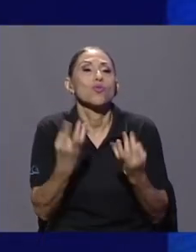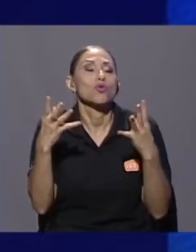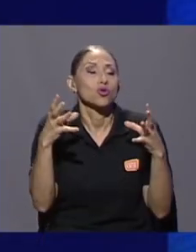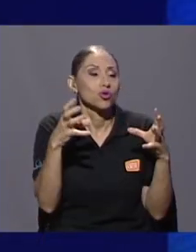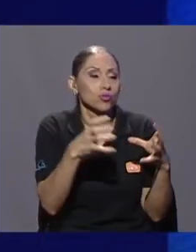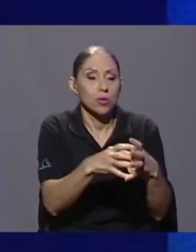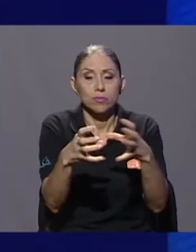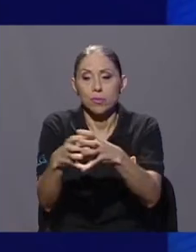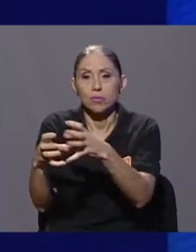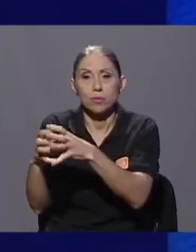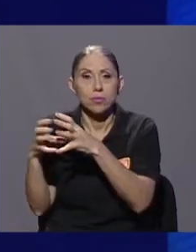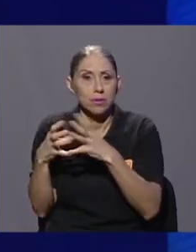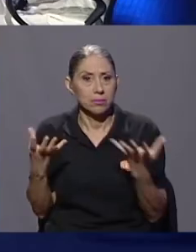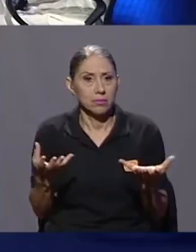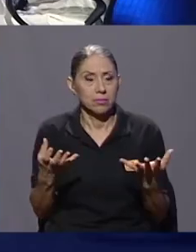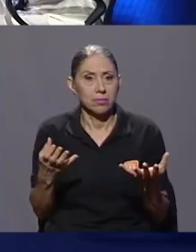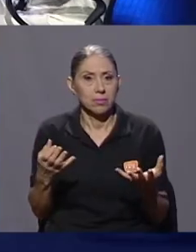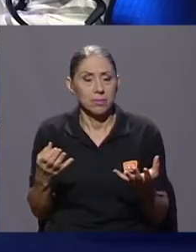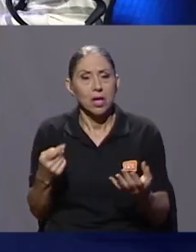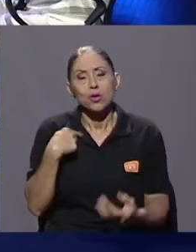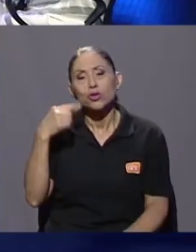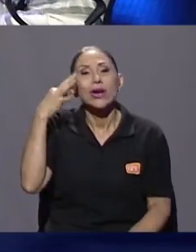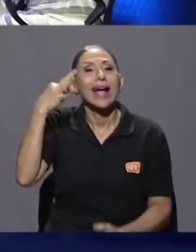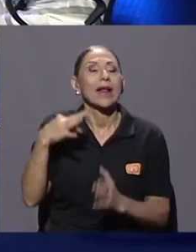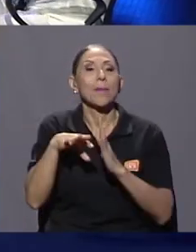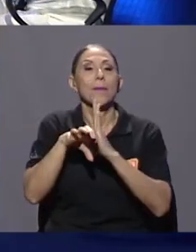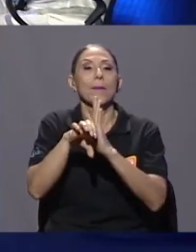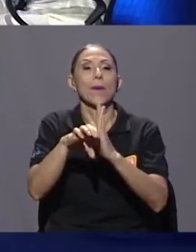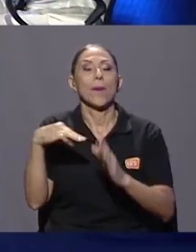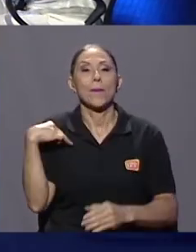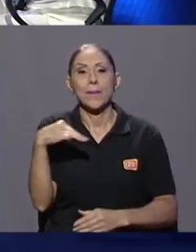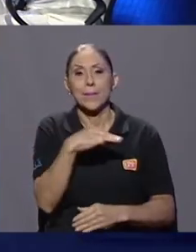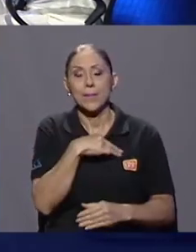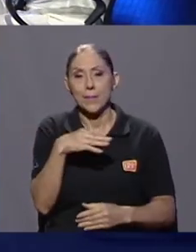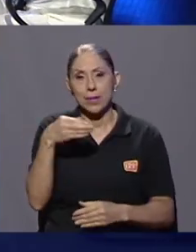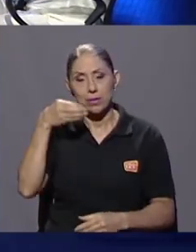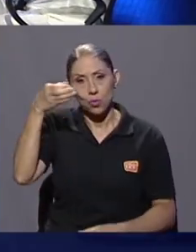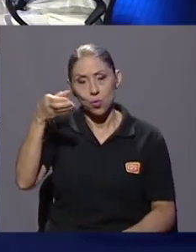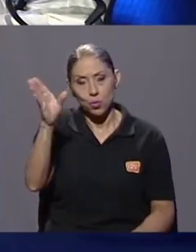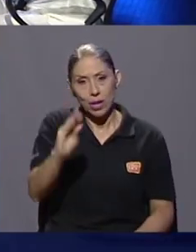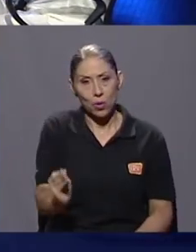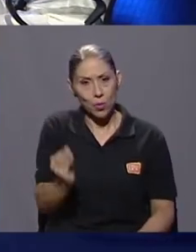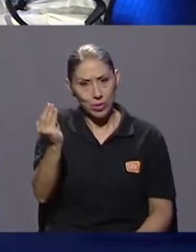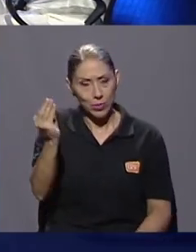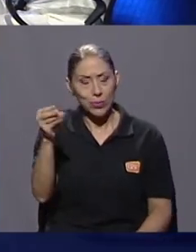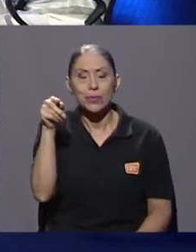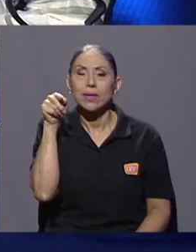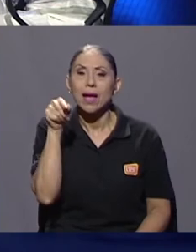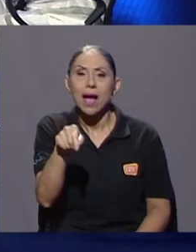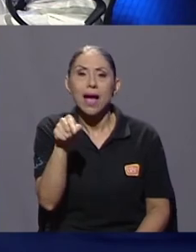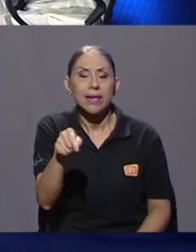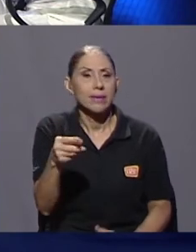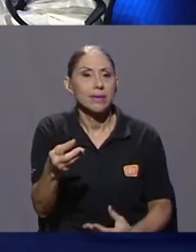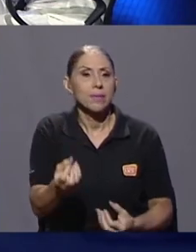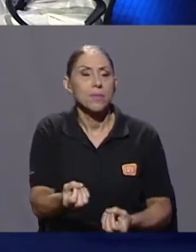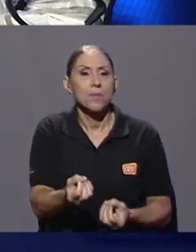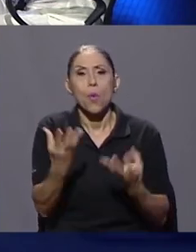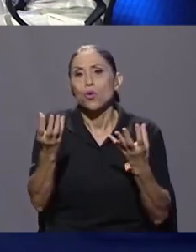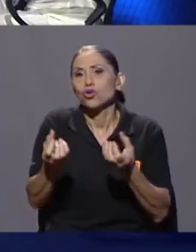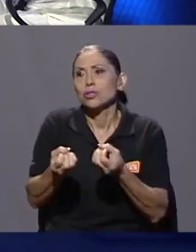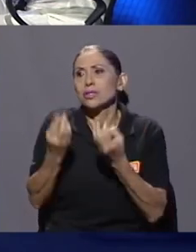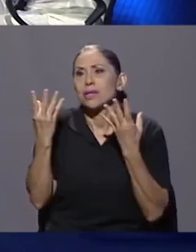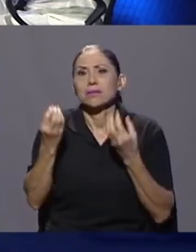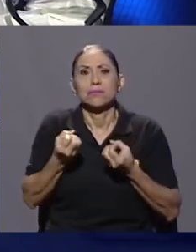creo que, por ejemplo, en el Ministerio de Cultura y Juventud hay muchísimas